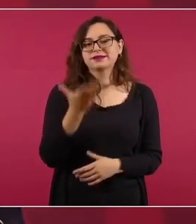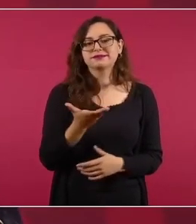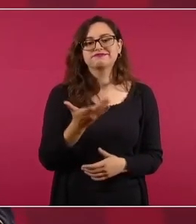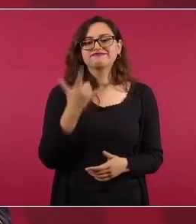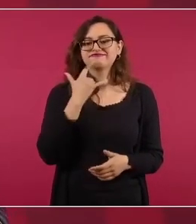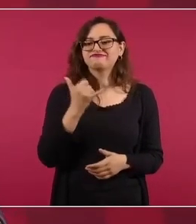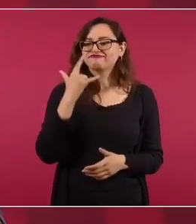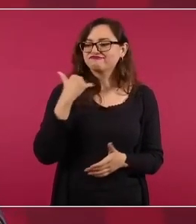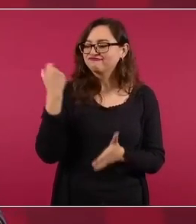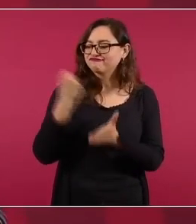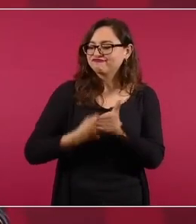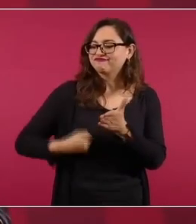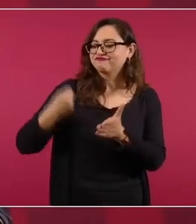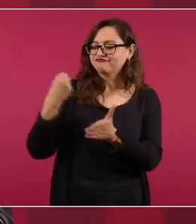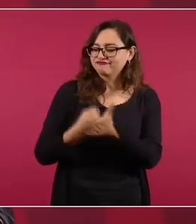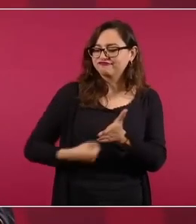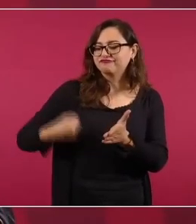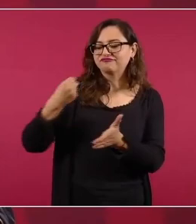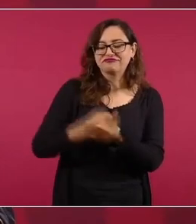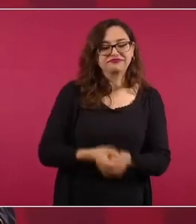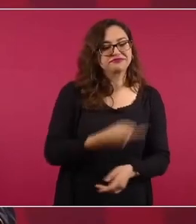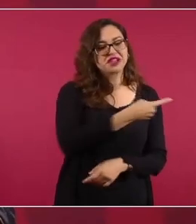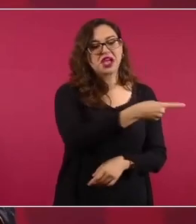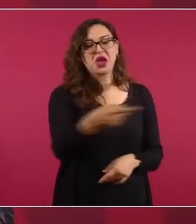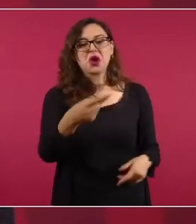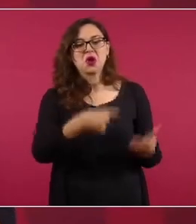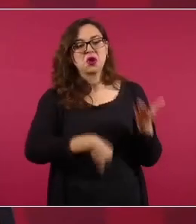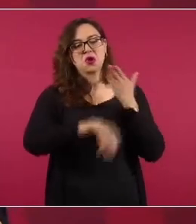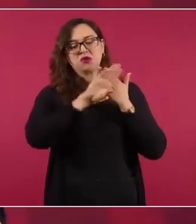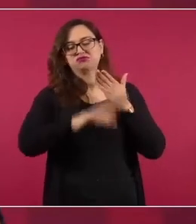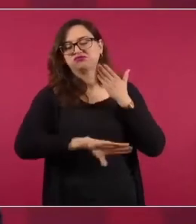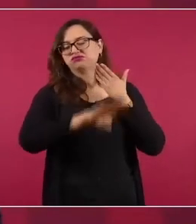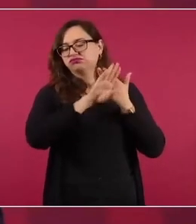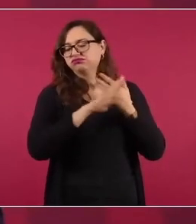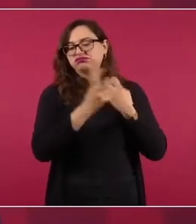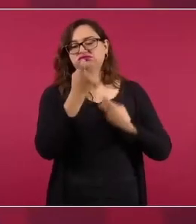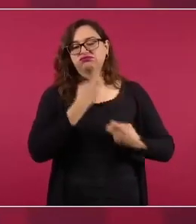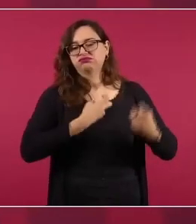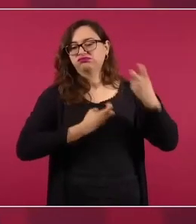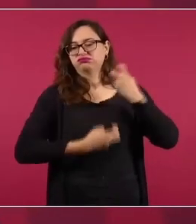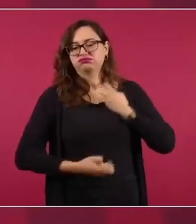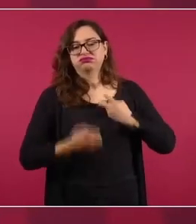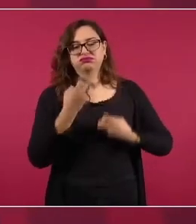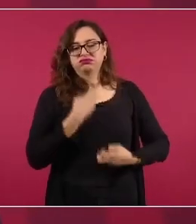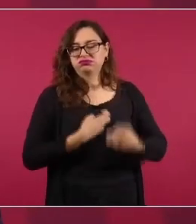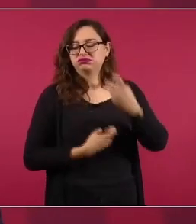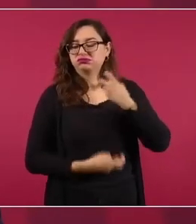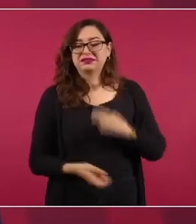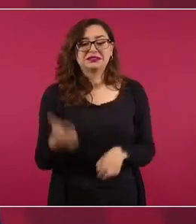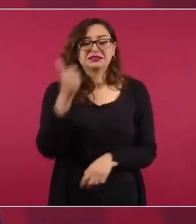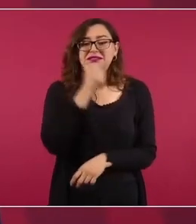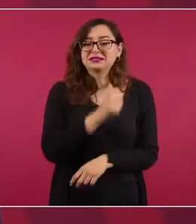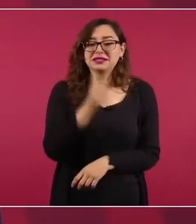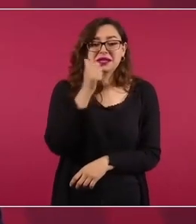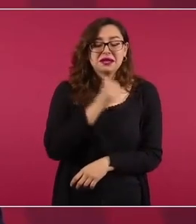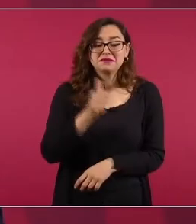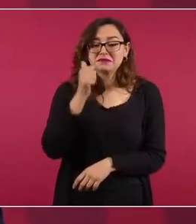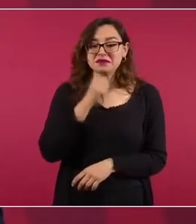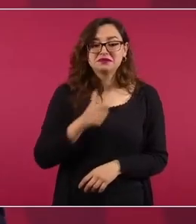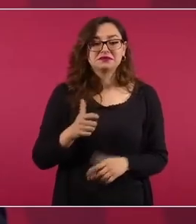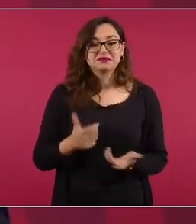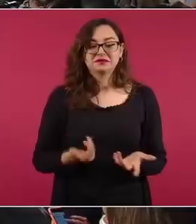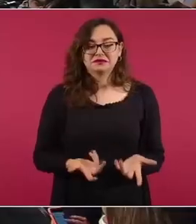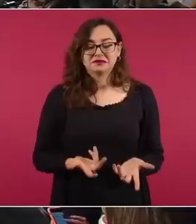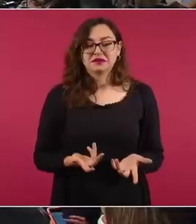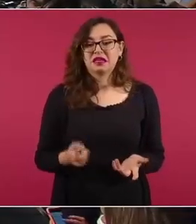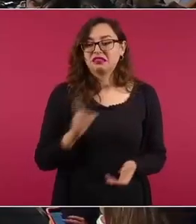enfrentado no sólo a la derecha al conservadurismo